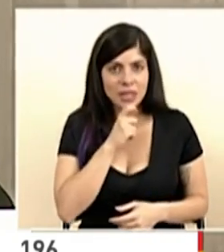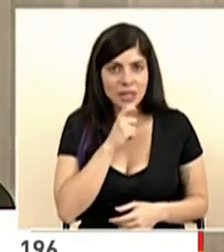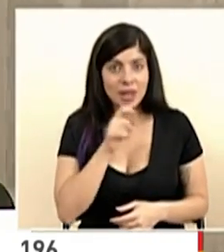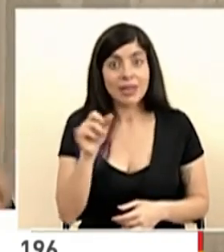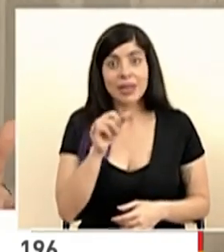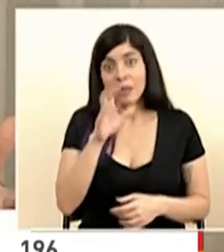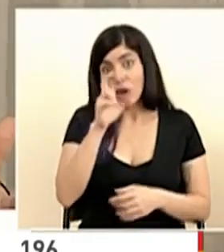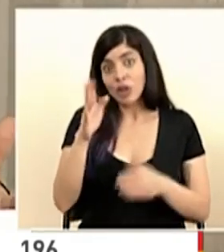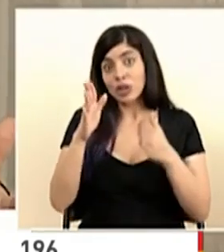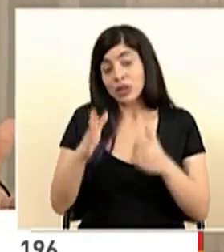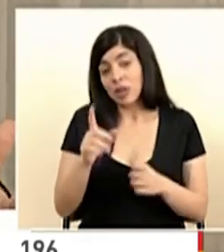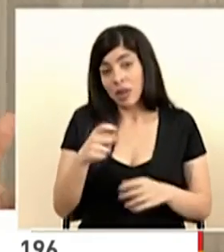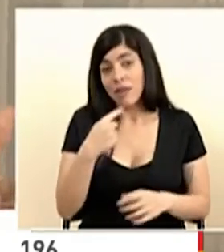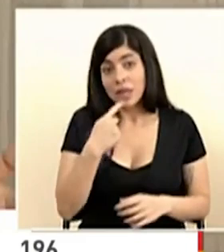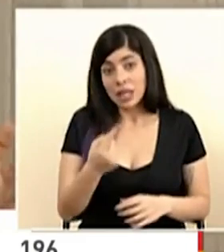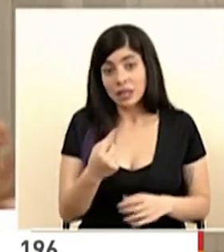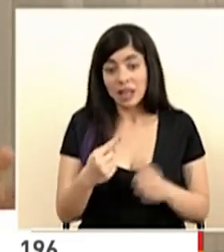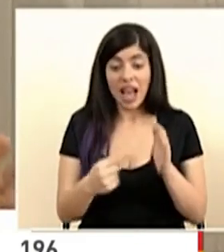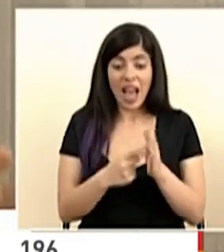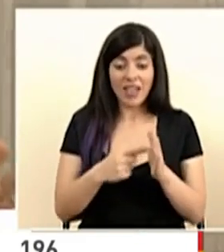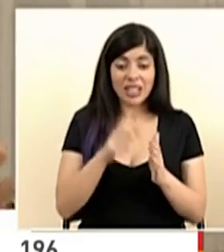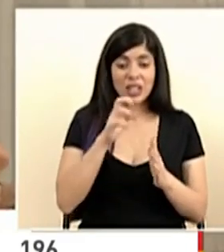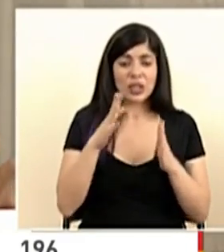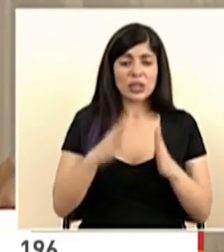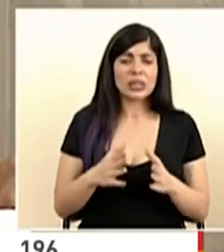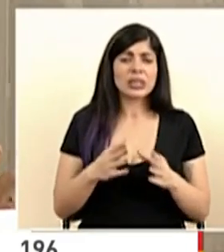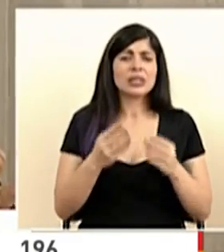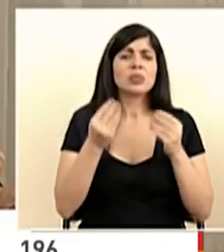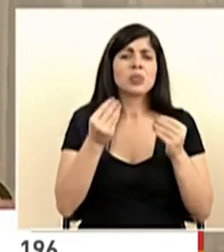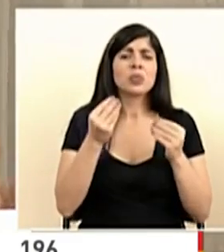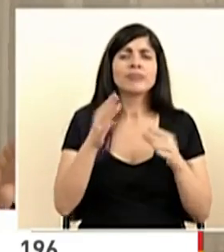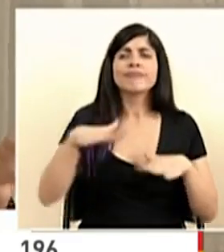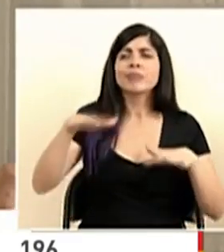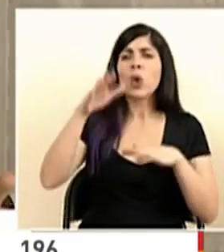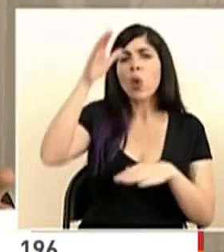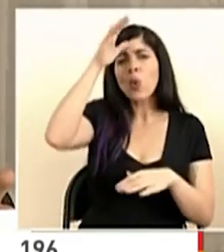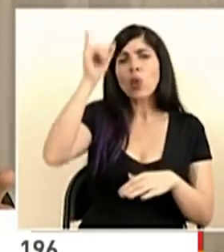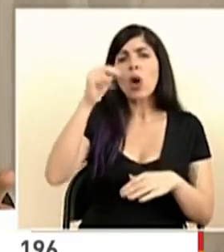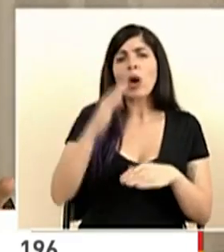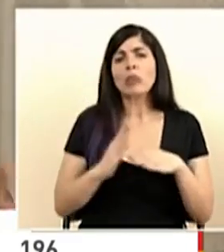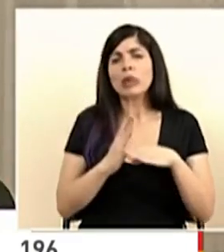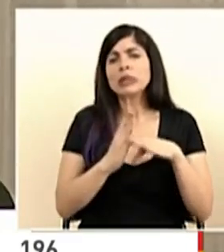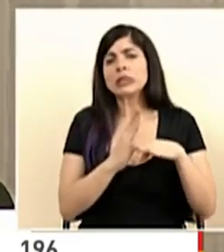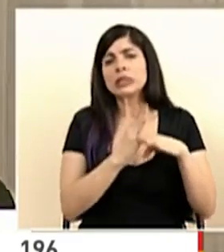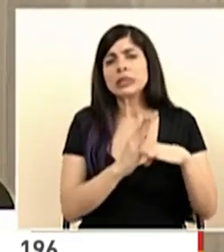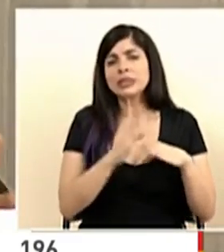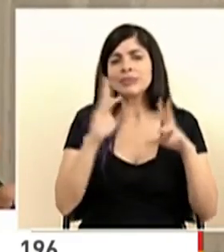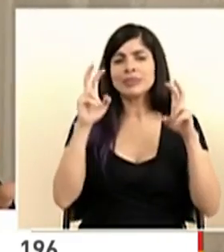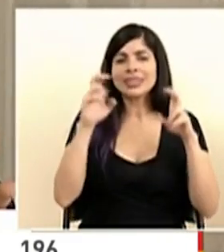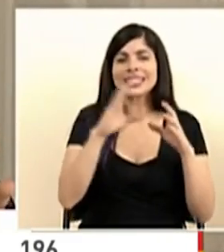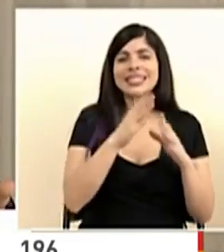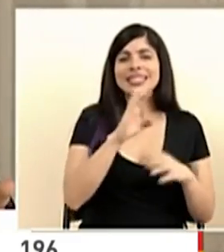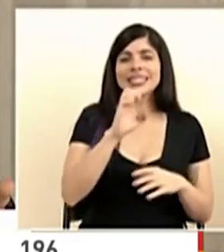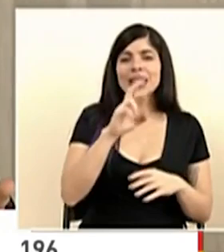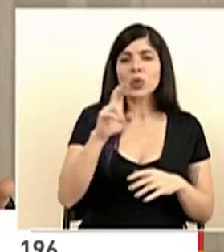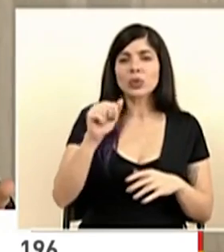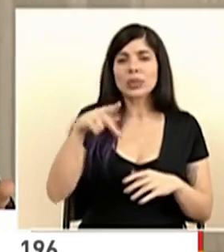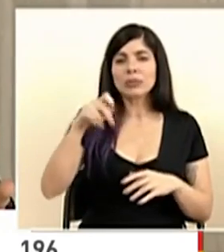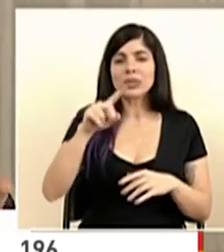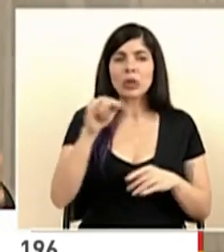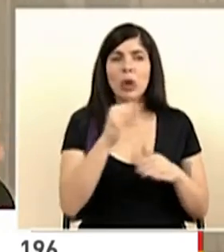costarricenses, y de decirlo, a veces somos muy propensos a una cultura de cerruchar el piso y de no trabajar juntos.